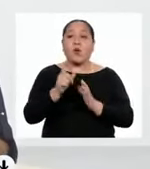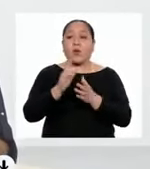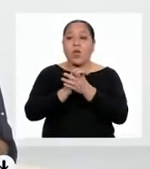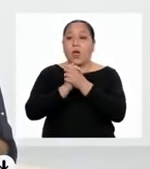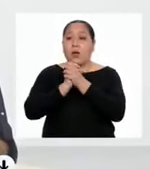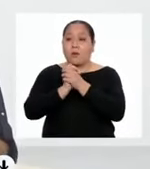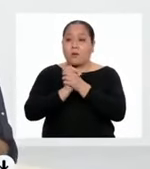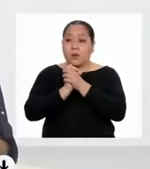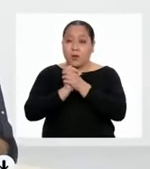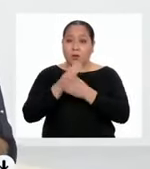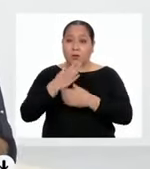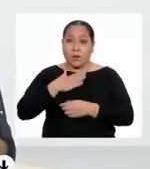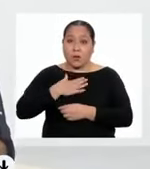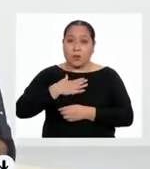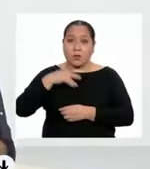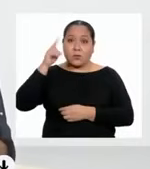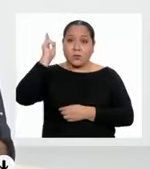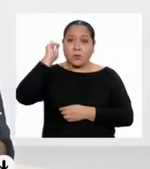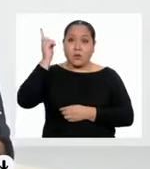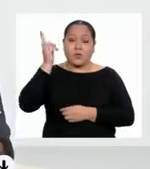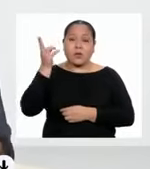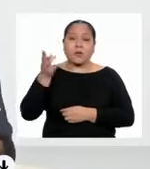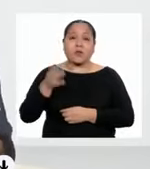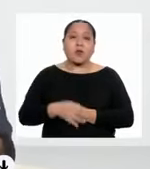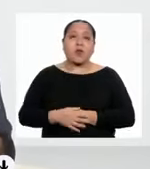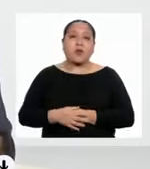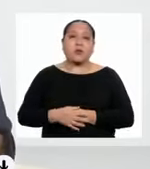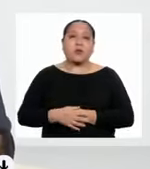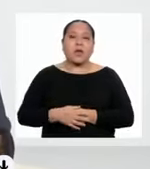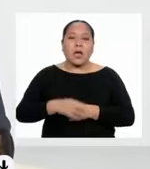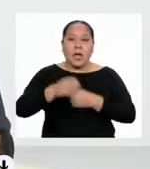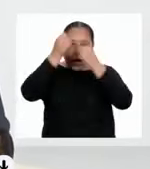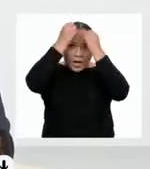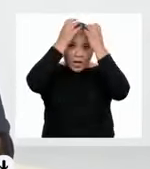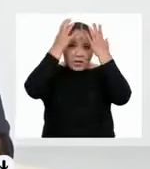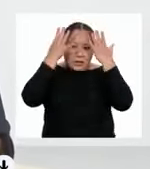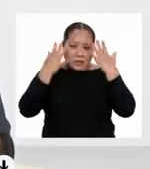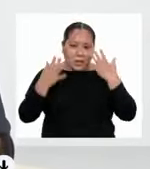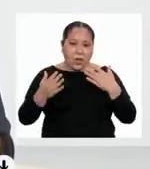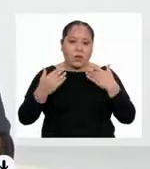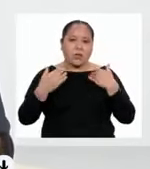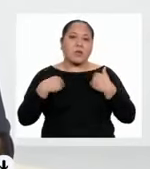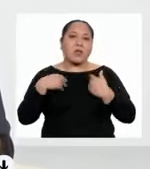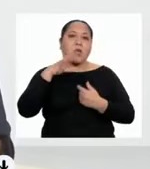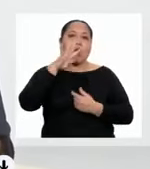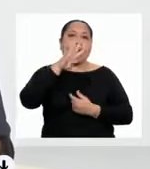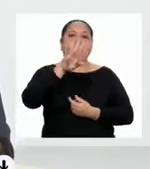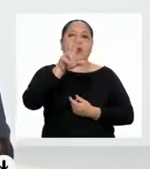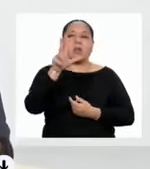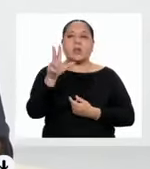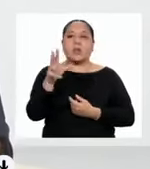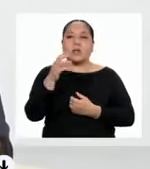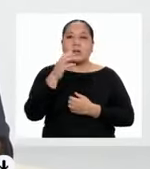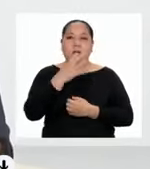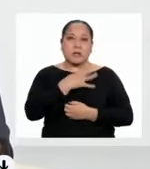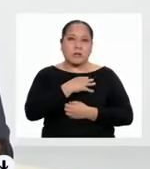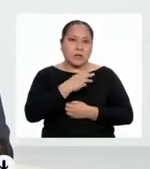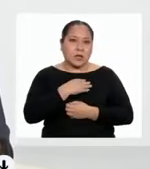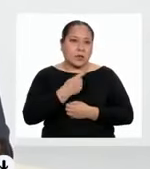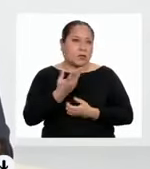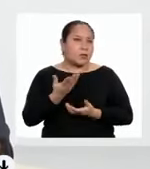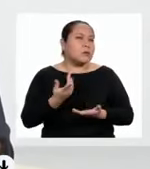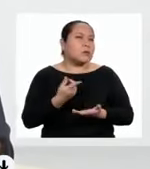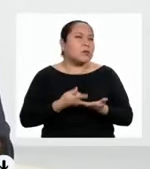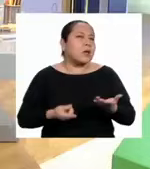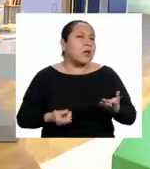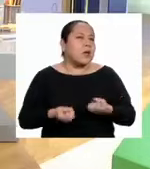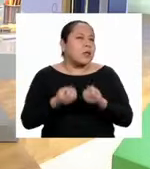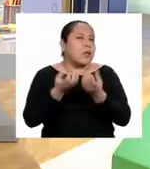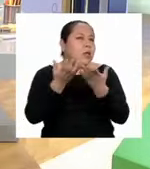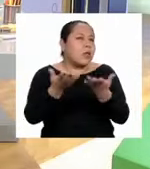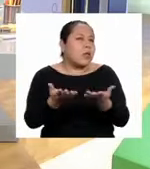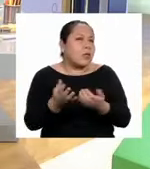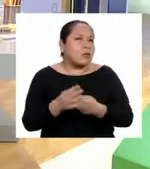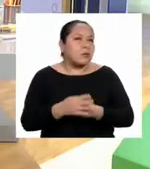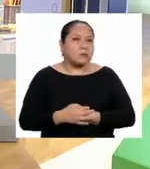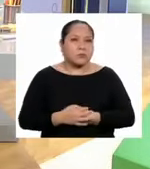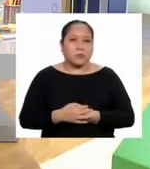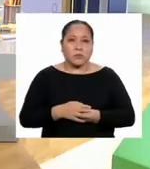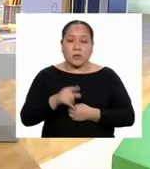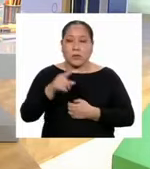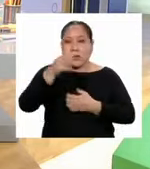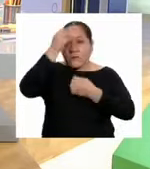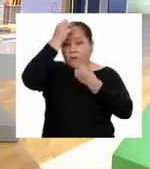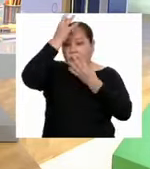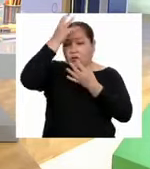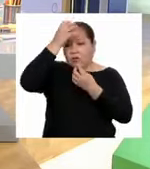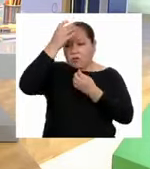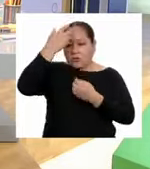mío es profesor, casado y tiene 43 años. ¿Qué datos te he brindado? Datos